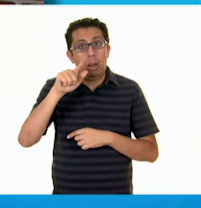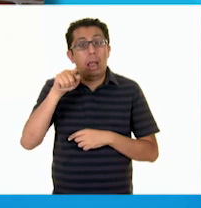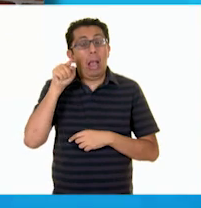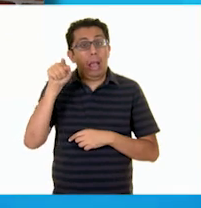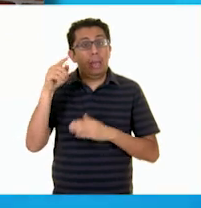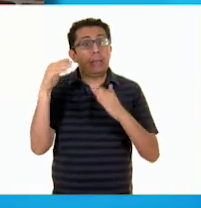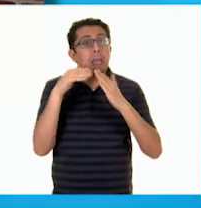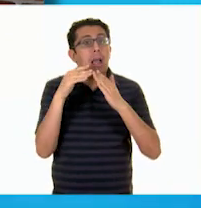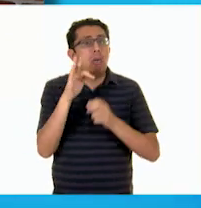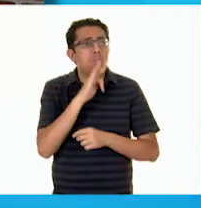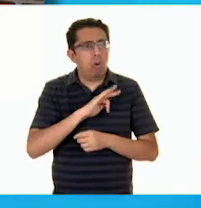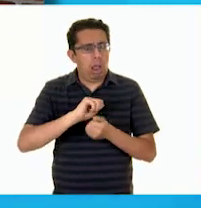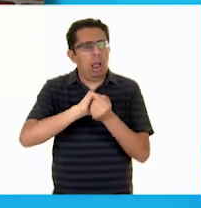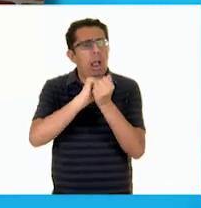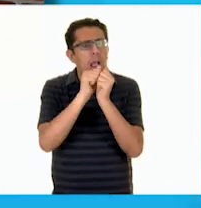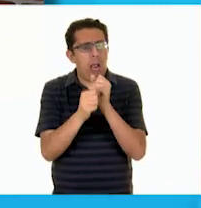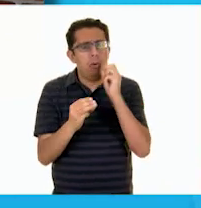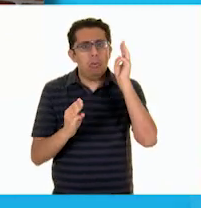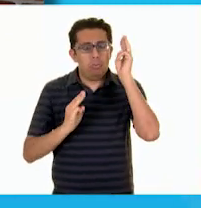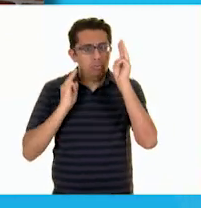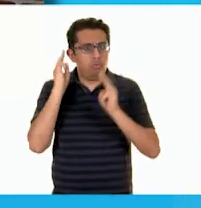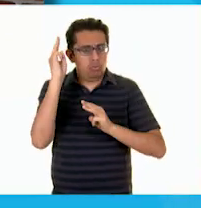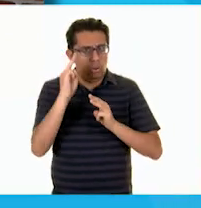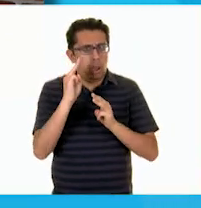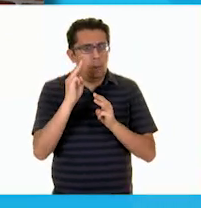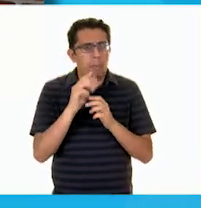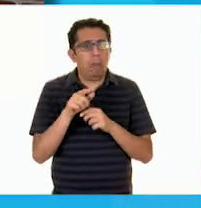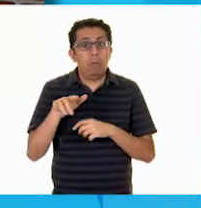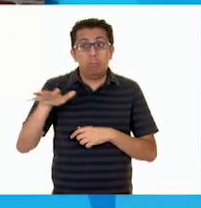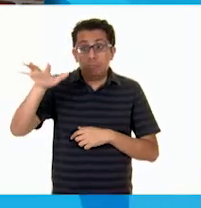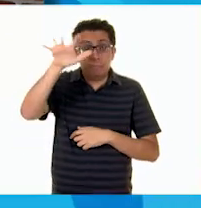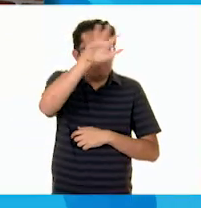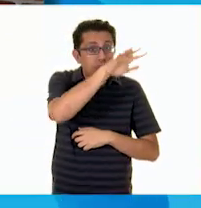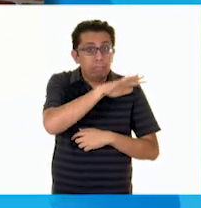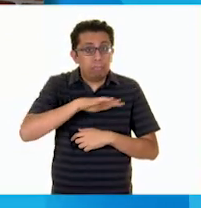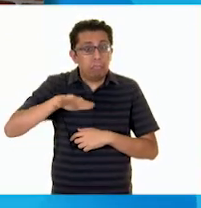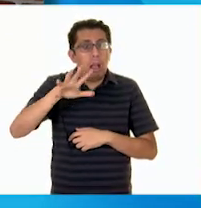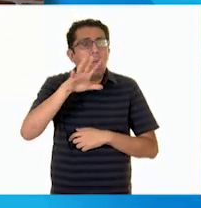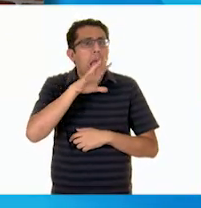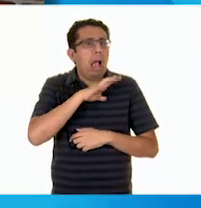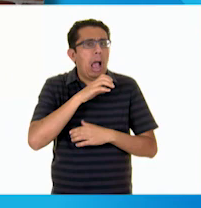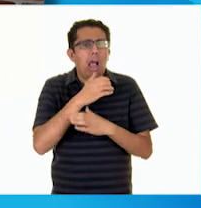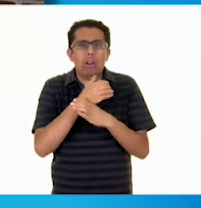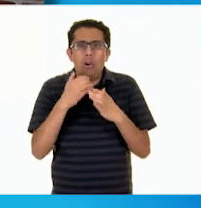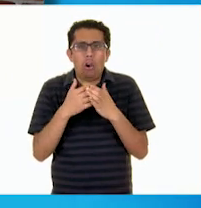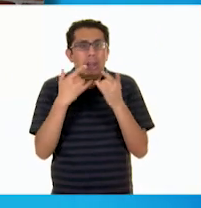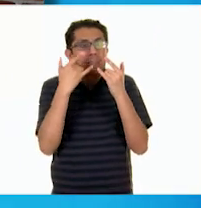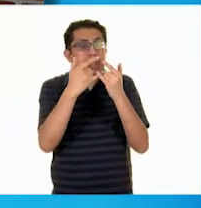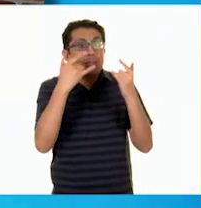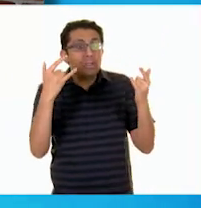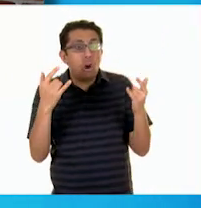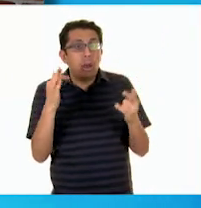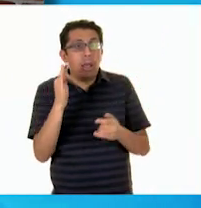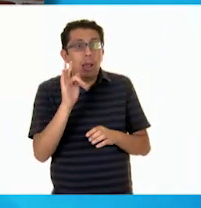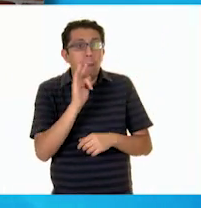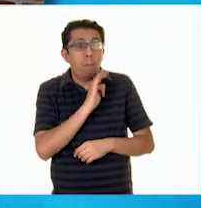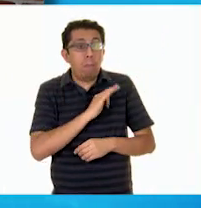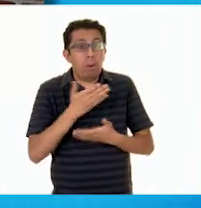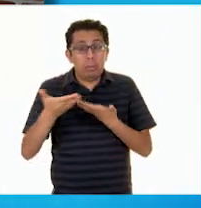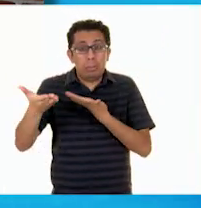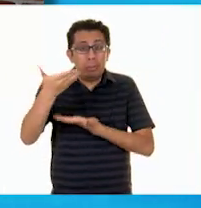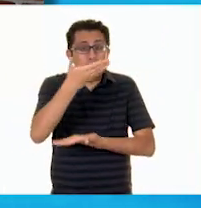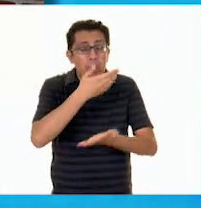puede convertirse en un museo. A nuestro alrededor tenemos toda clase de objetos e historias que podemos compartir con los demás